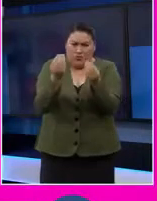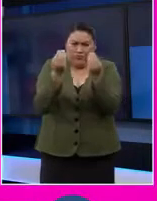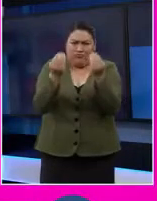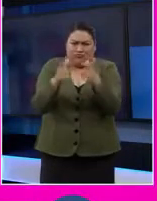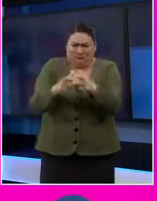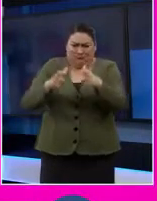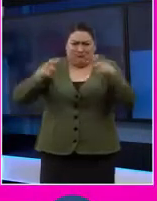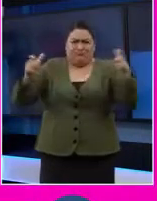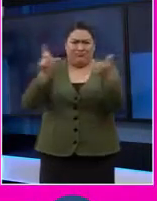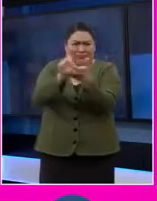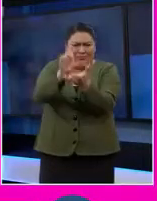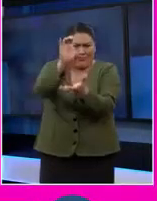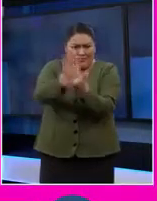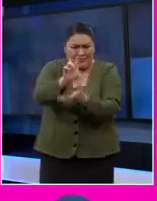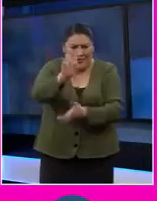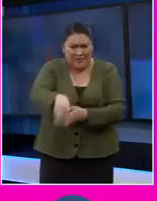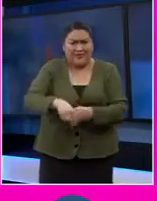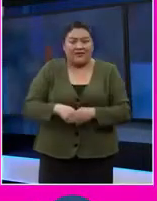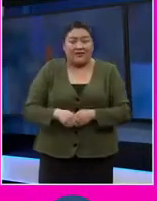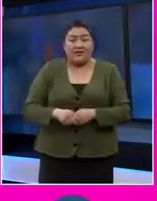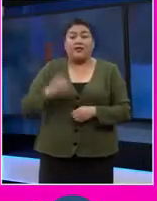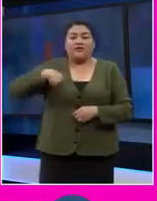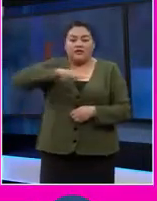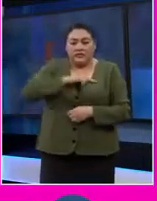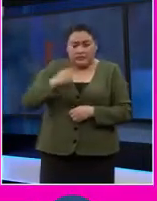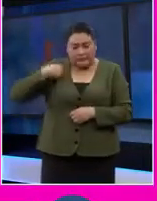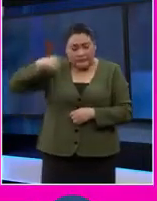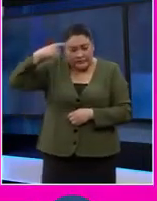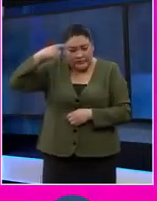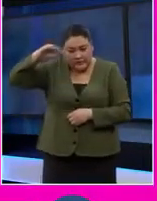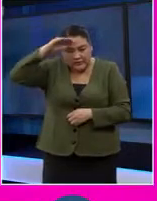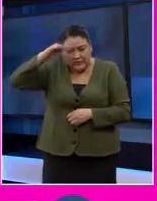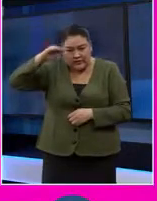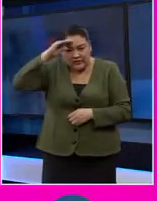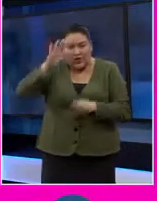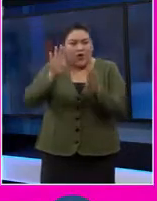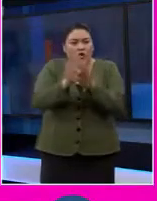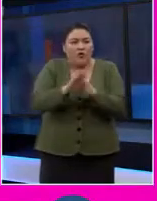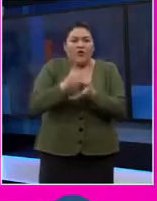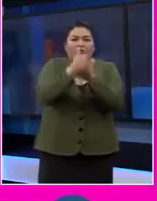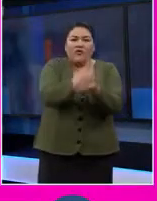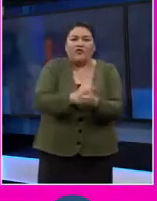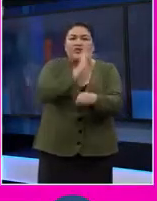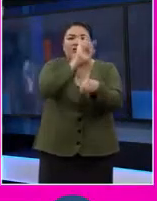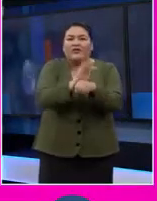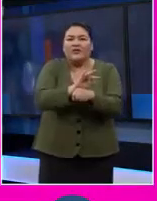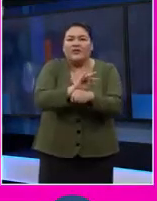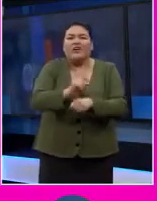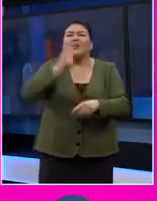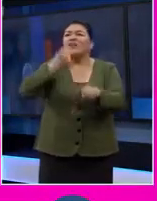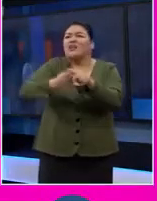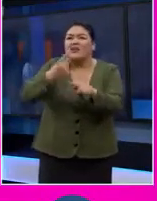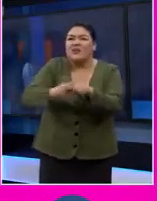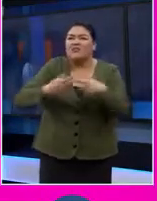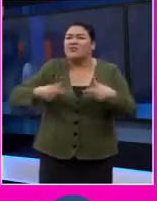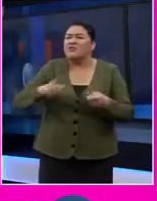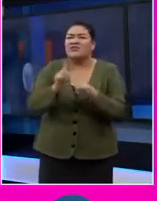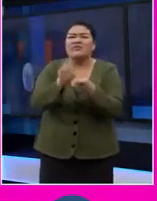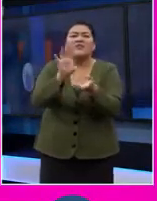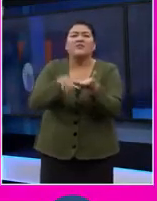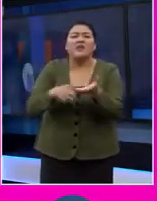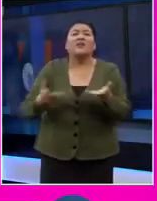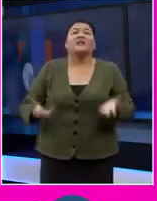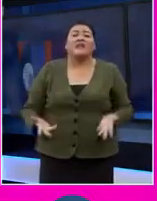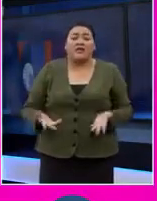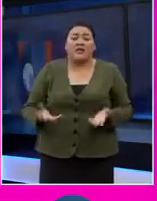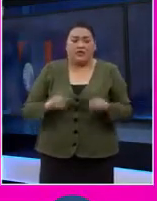y sobre todo es un número importante que hay que analizar de manera interseccional. Esto quiere decir quiénes son las personas con discapacidad.